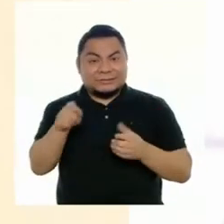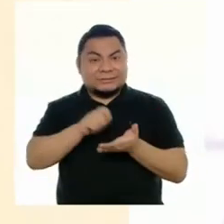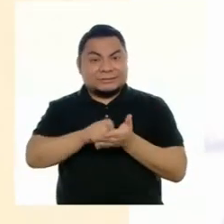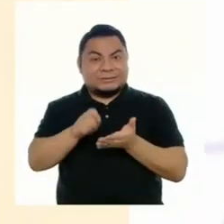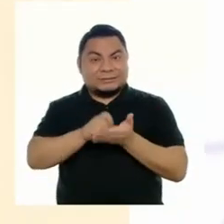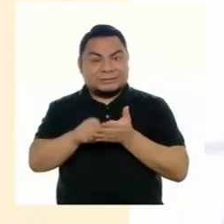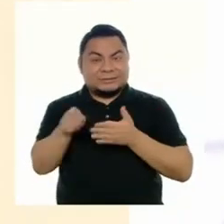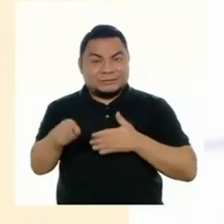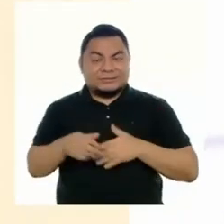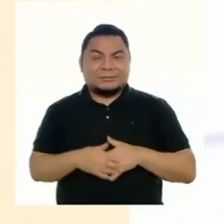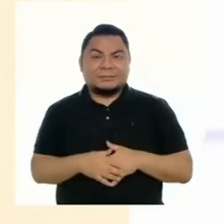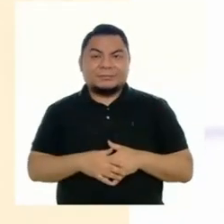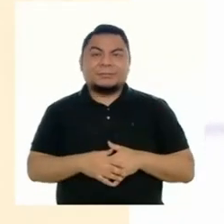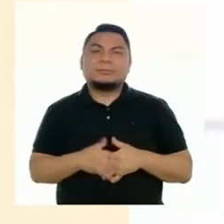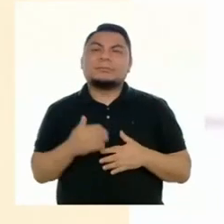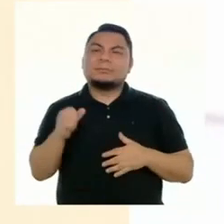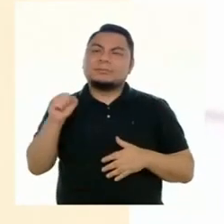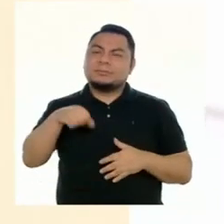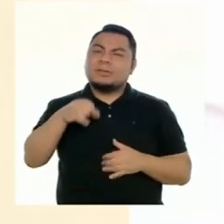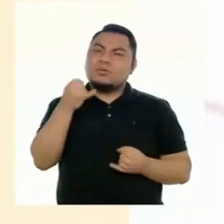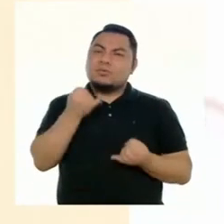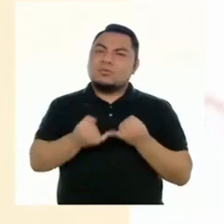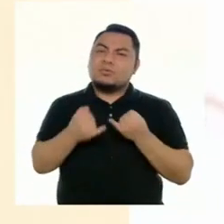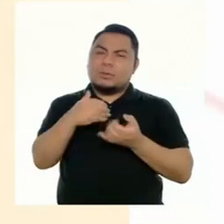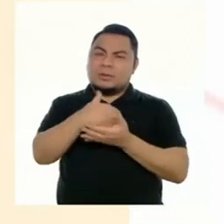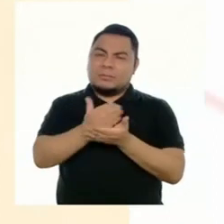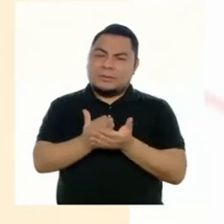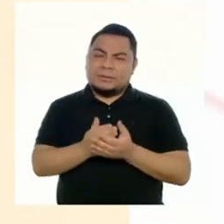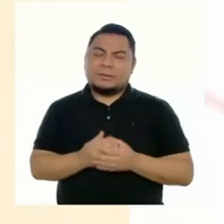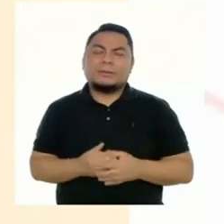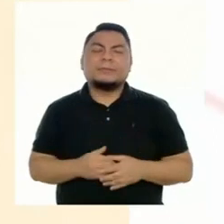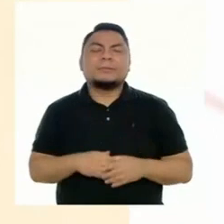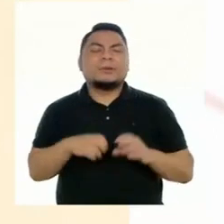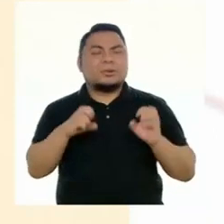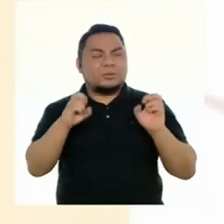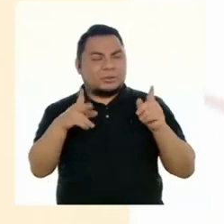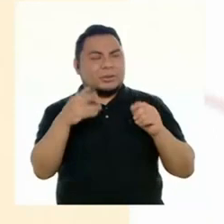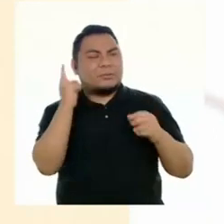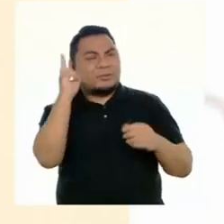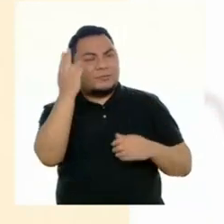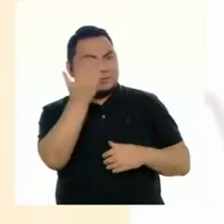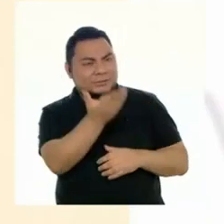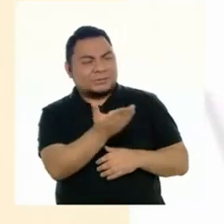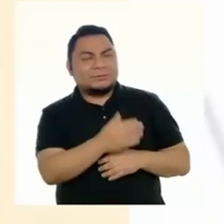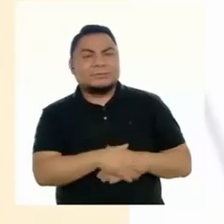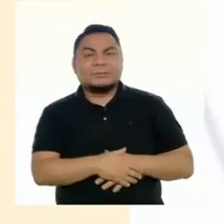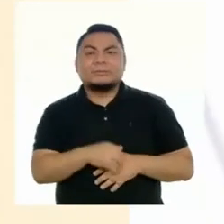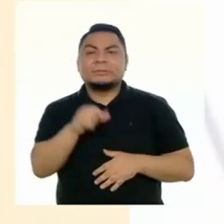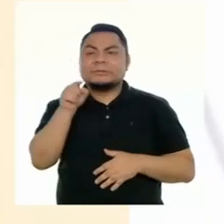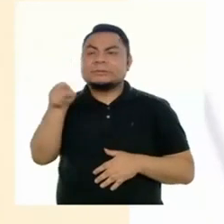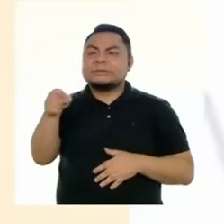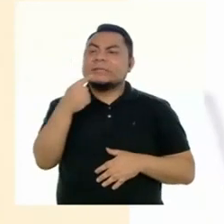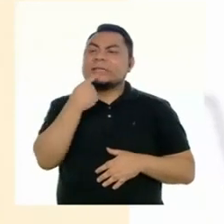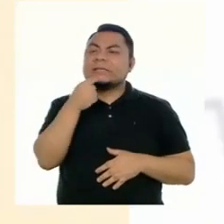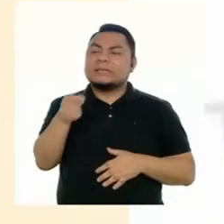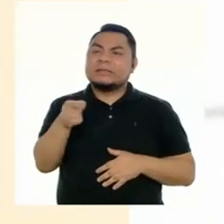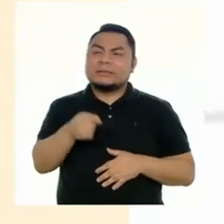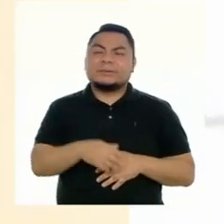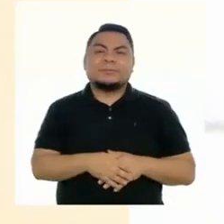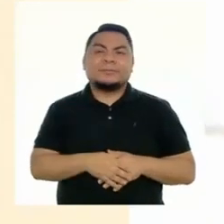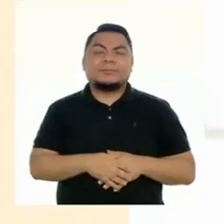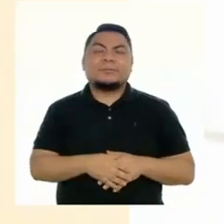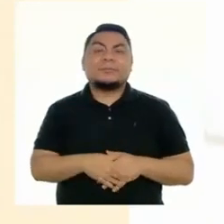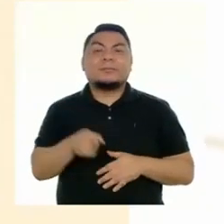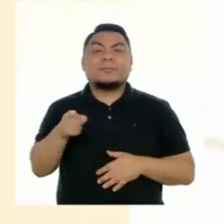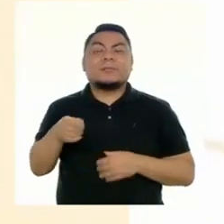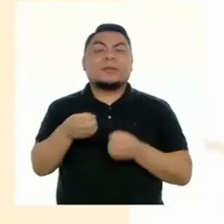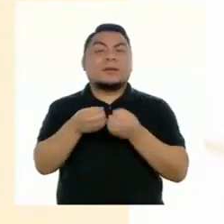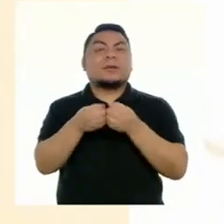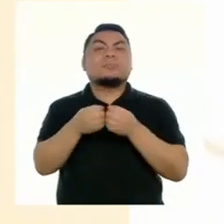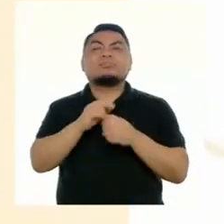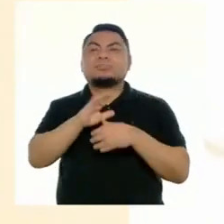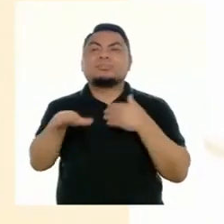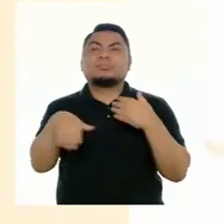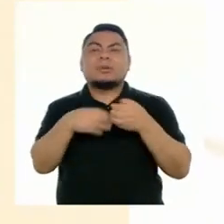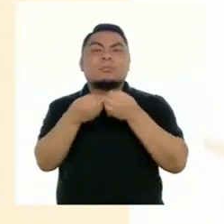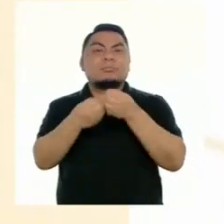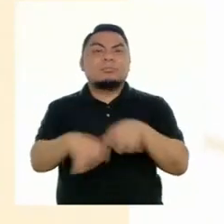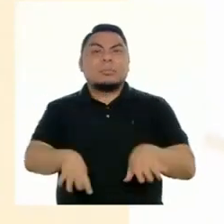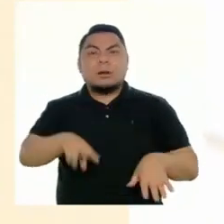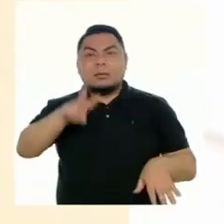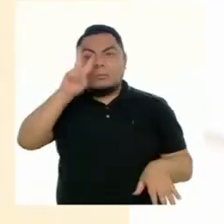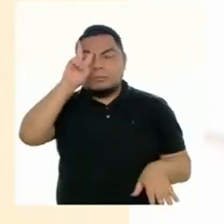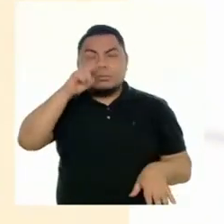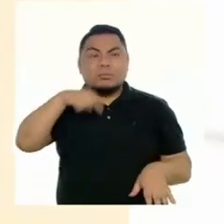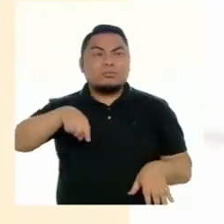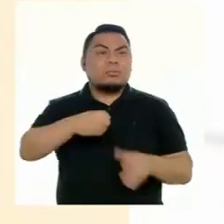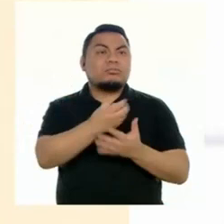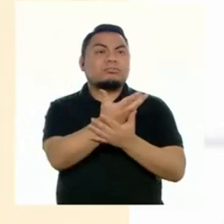de este texto. Vayamos a la última parte. Está bien, profesora Felicitas. Aquí dice, pérdida de la biodiversidad en el